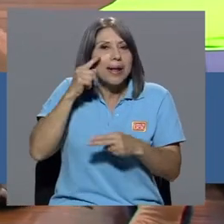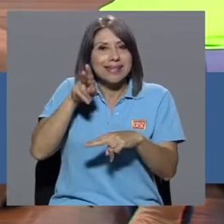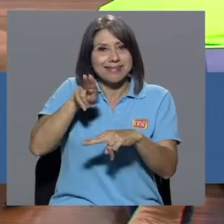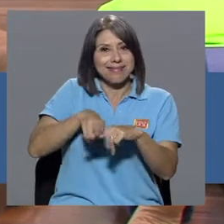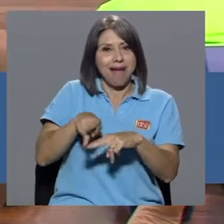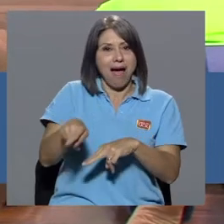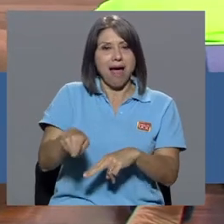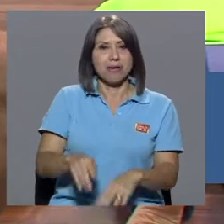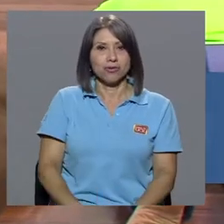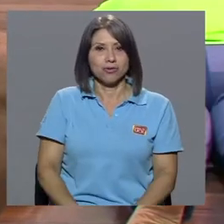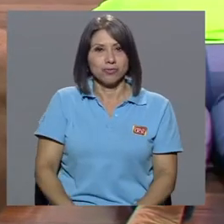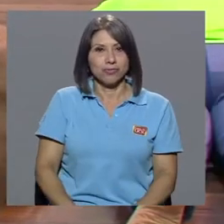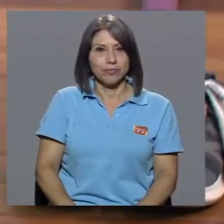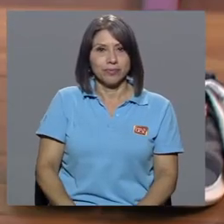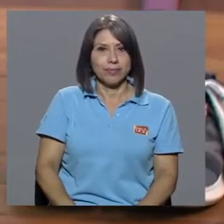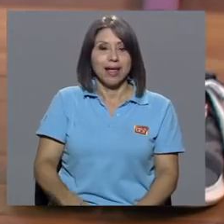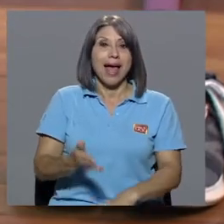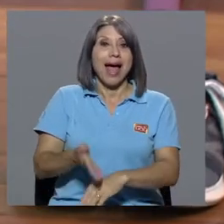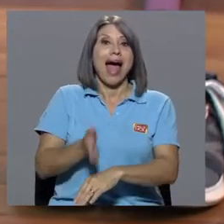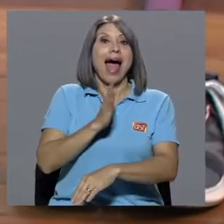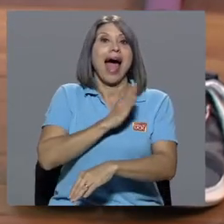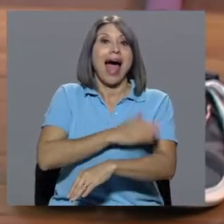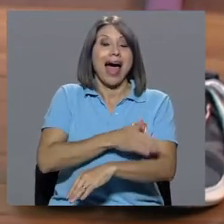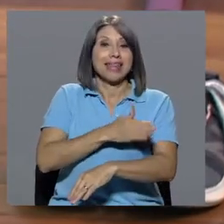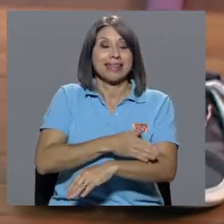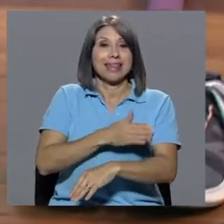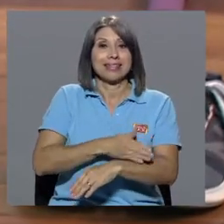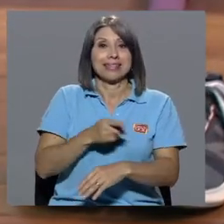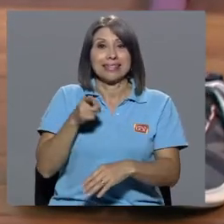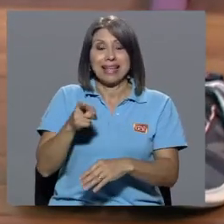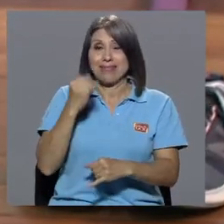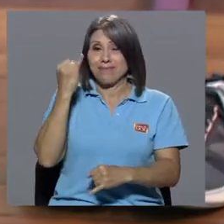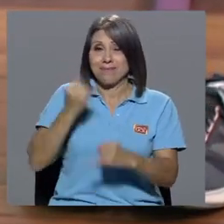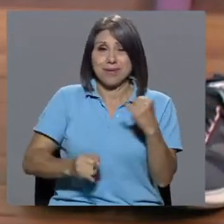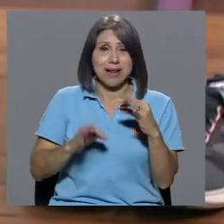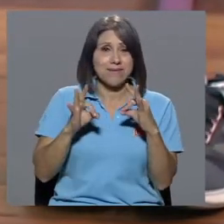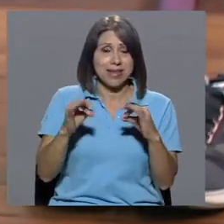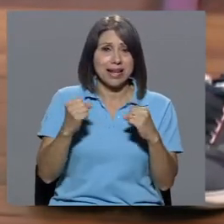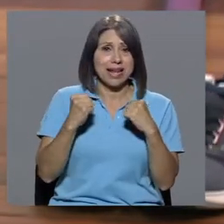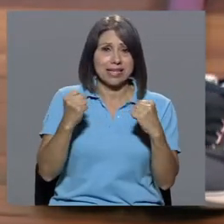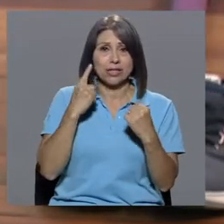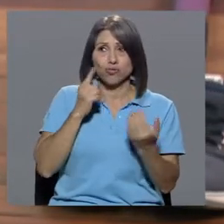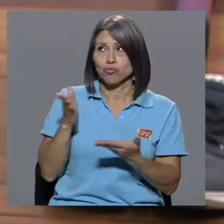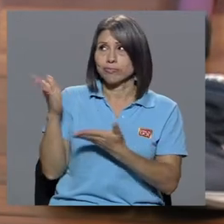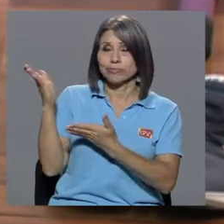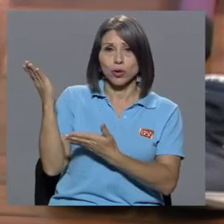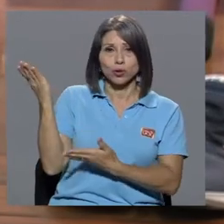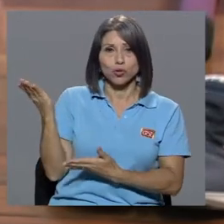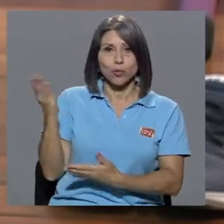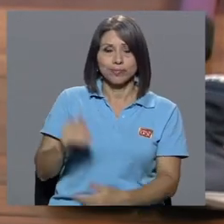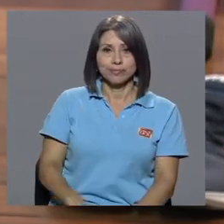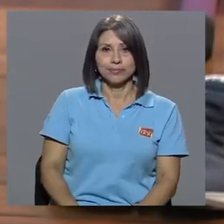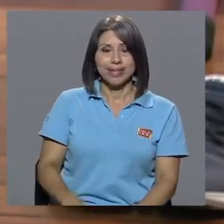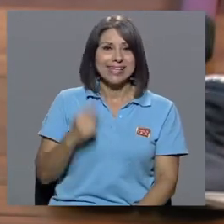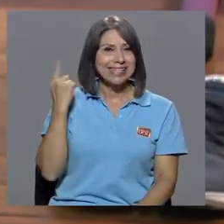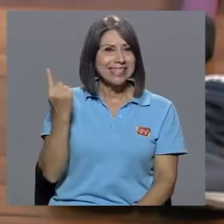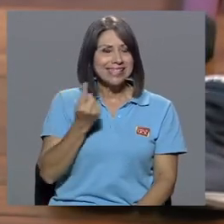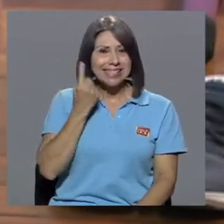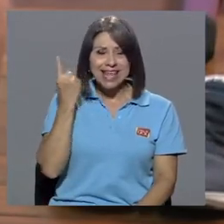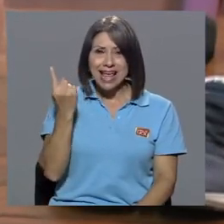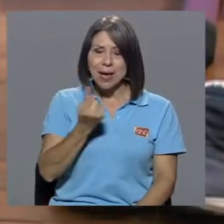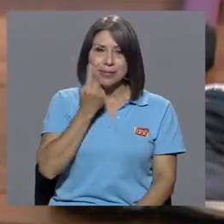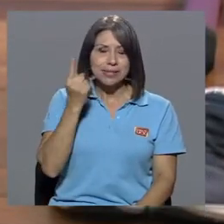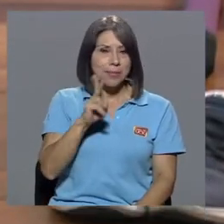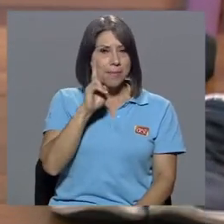que nos permita sentarnos sobre él, antes de llegar al punto más bajo de nuestra sentadilla. Toco el banco y subo,